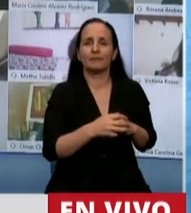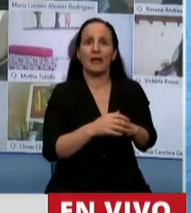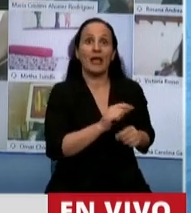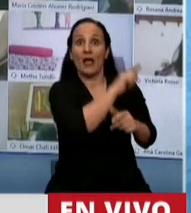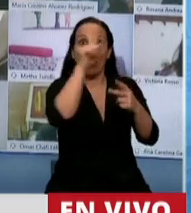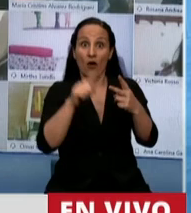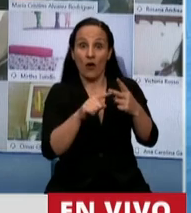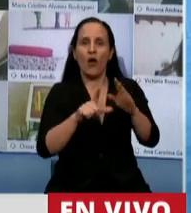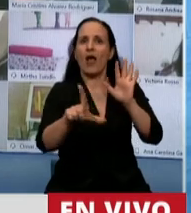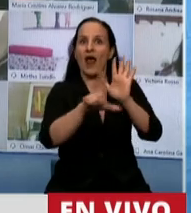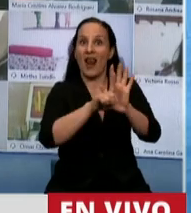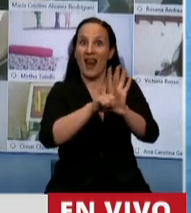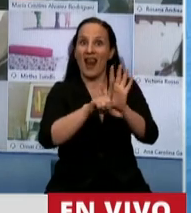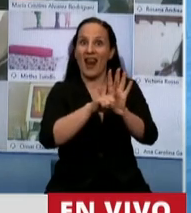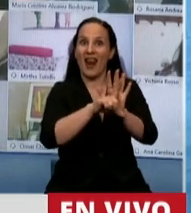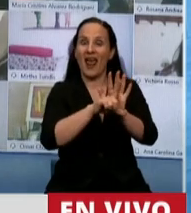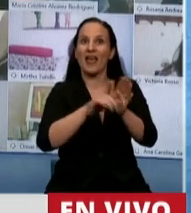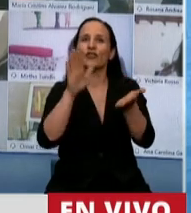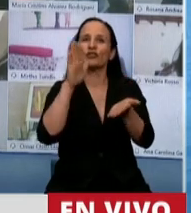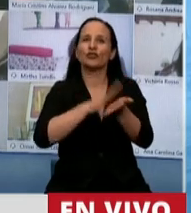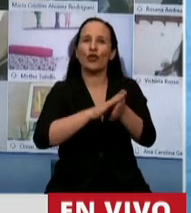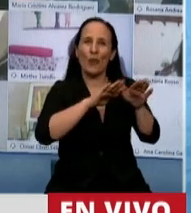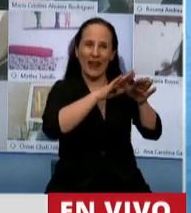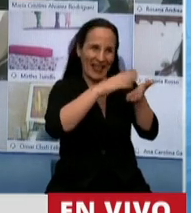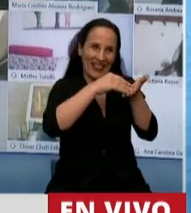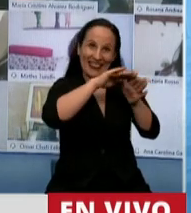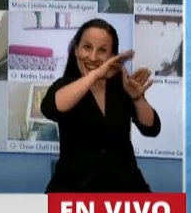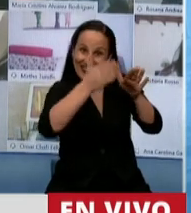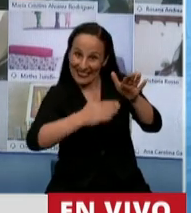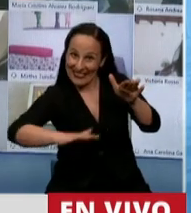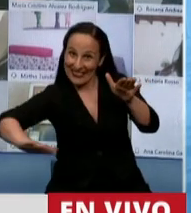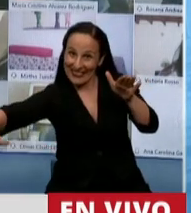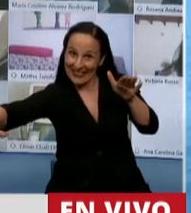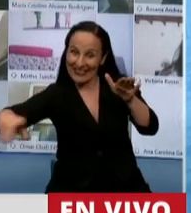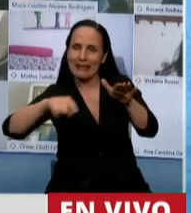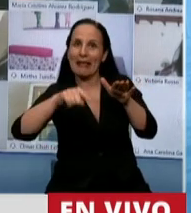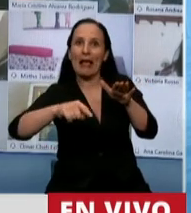para la nueva demarcación de la Plataforma Continental Argentina.